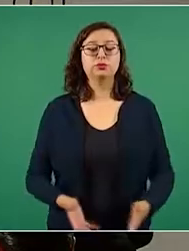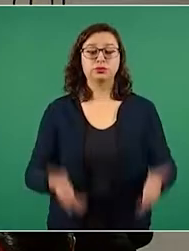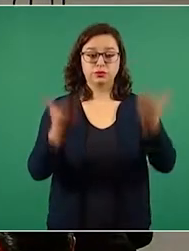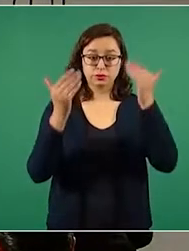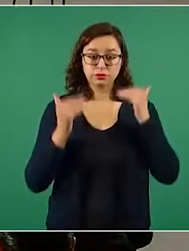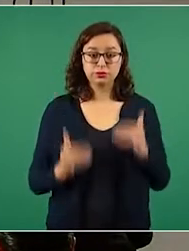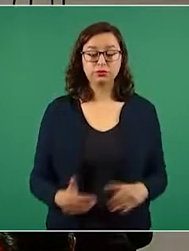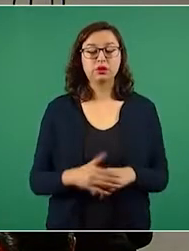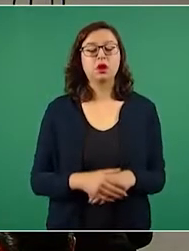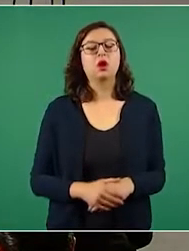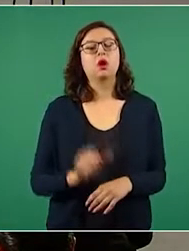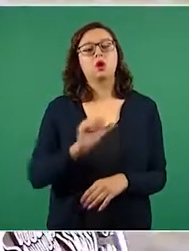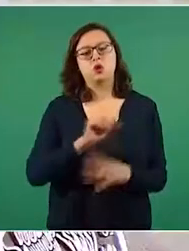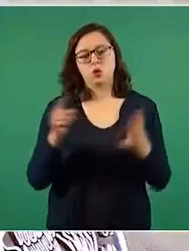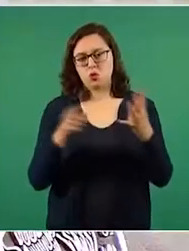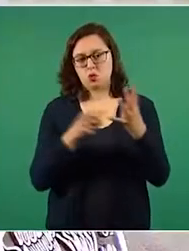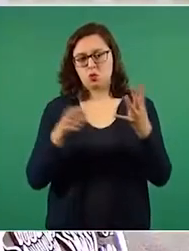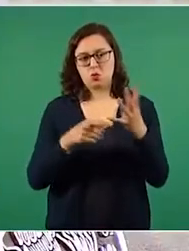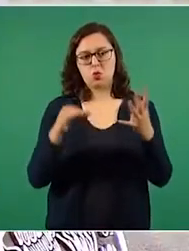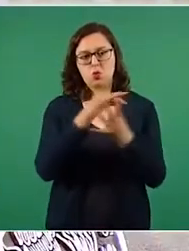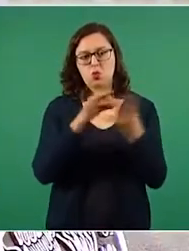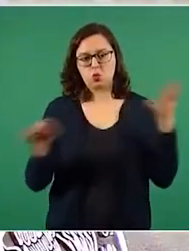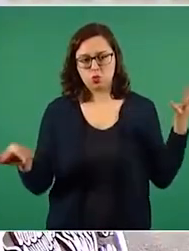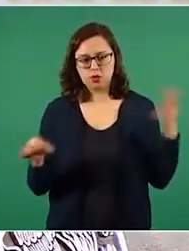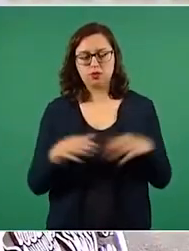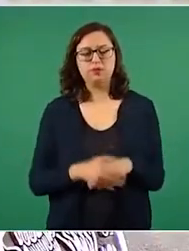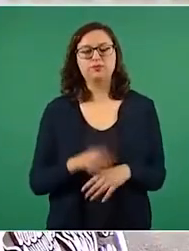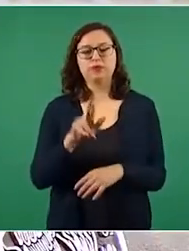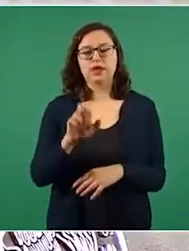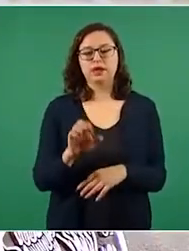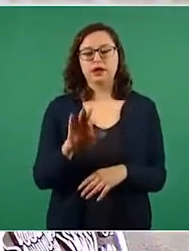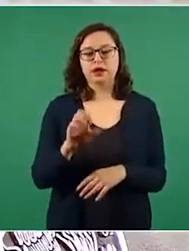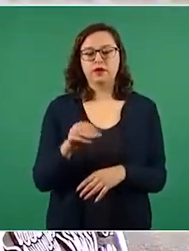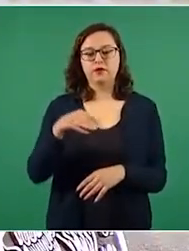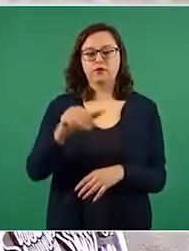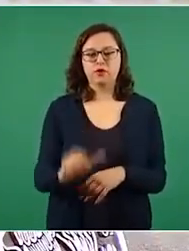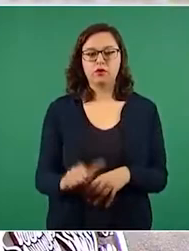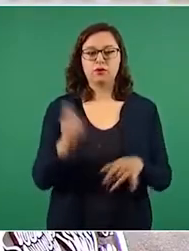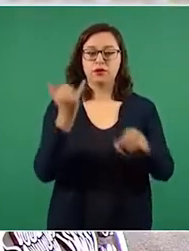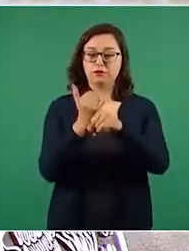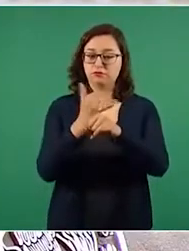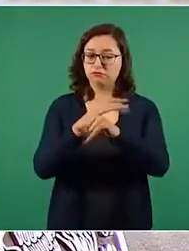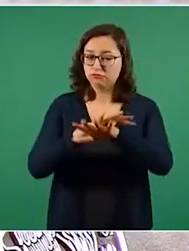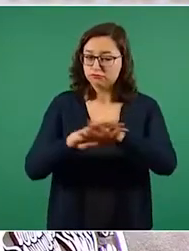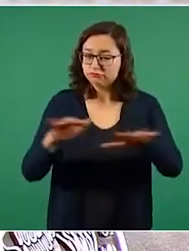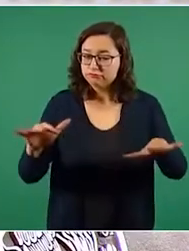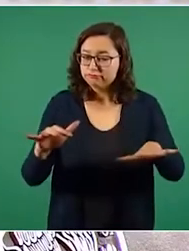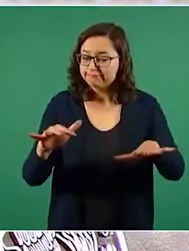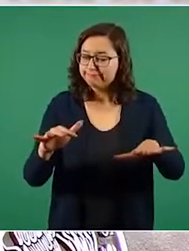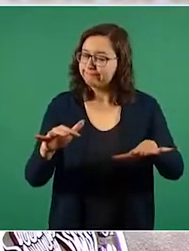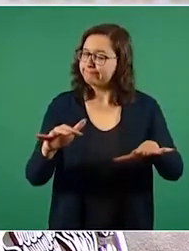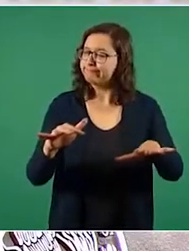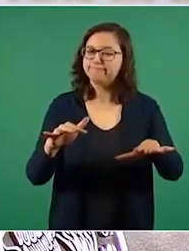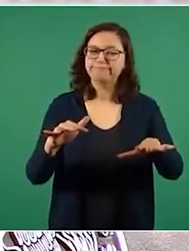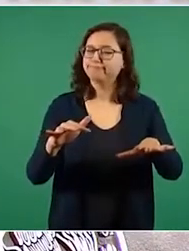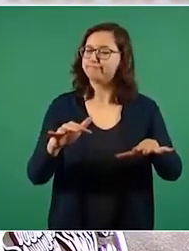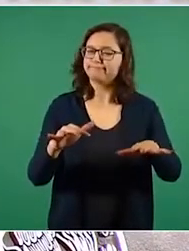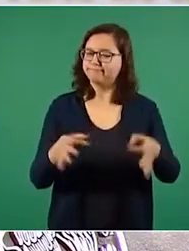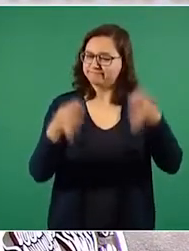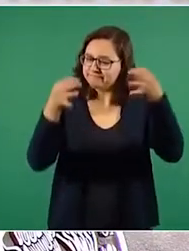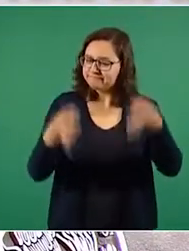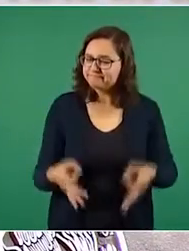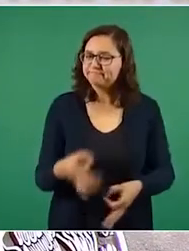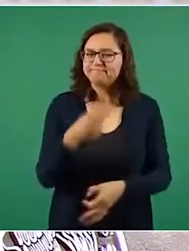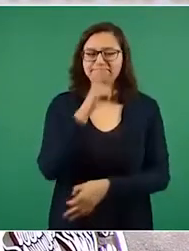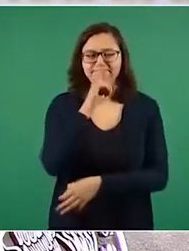Esta es la última nota, la titulamos Portada de Reforma con información inexacta. En otra nota